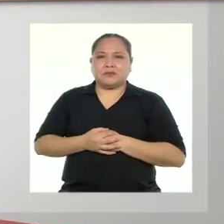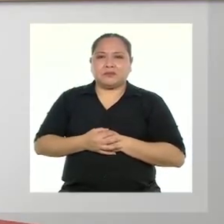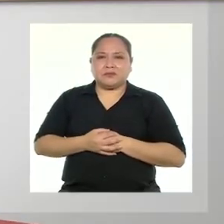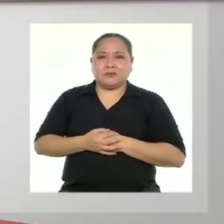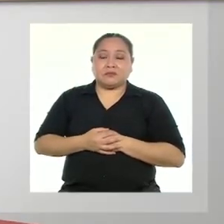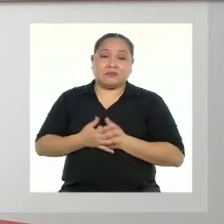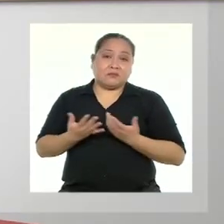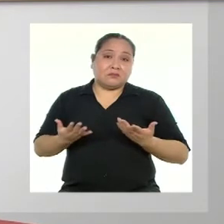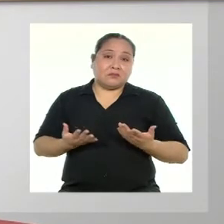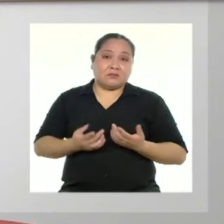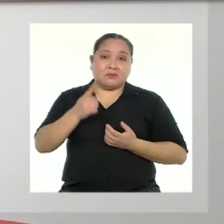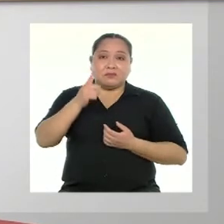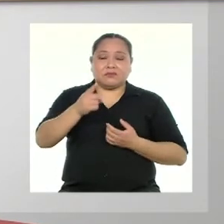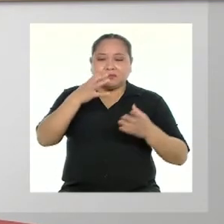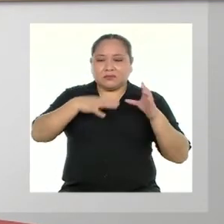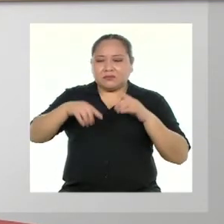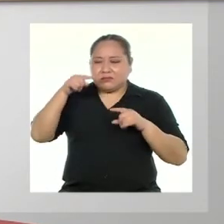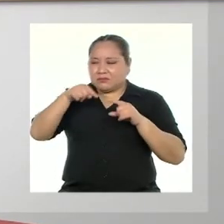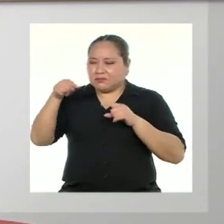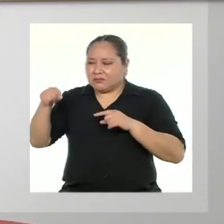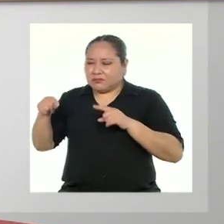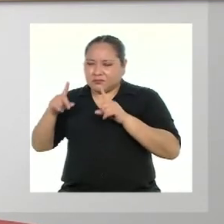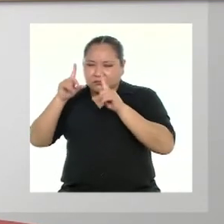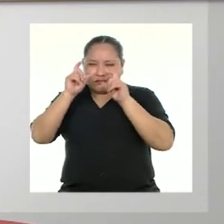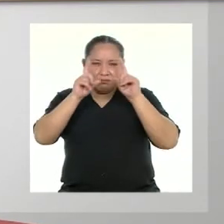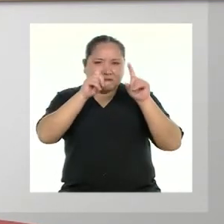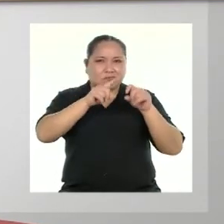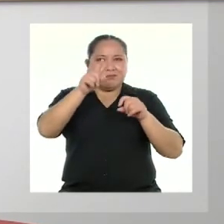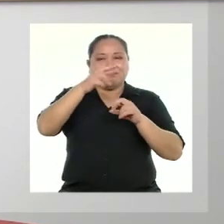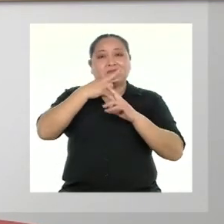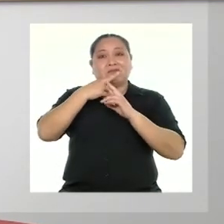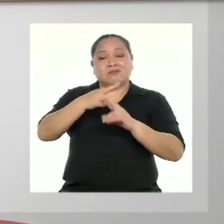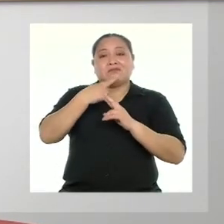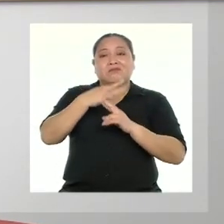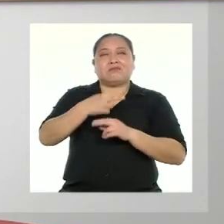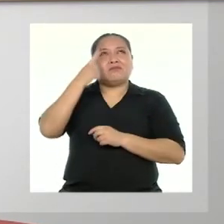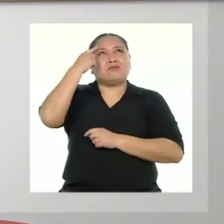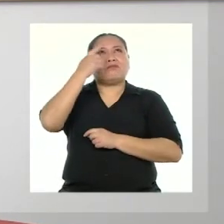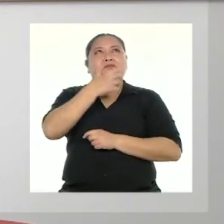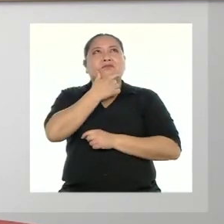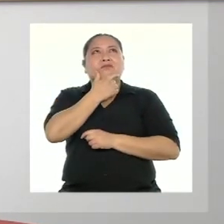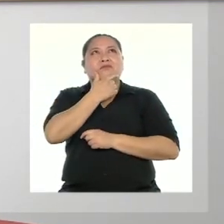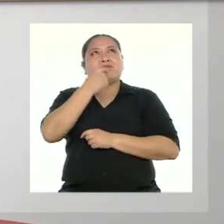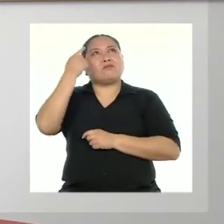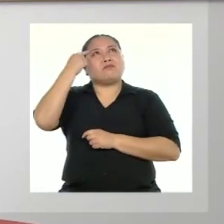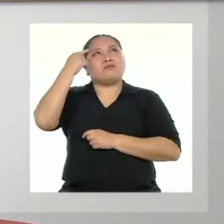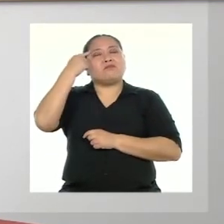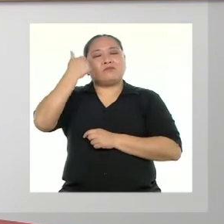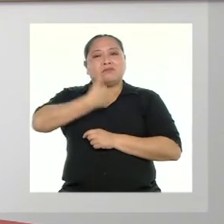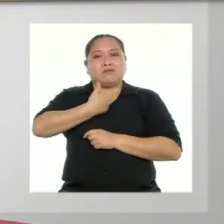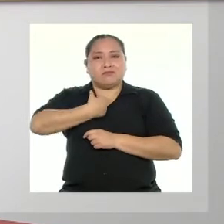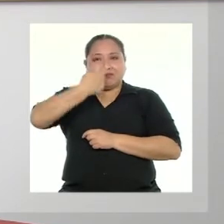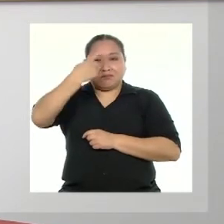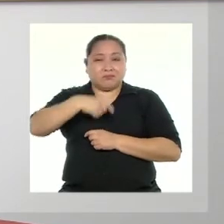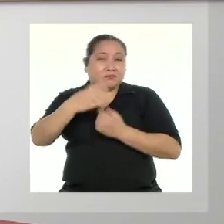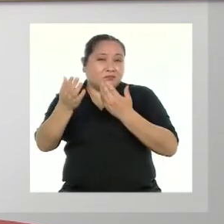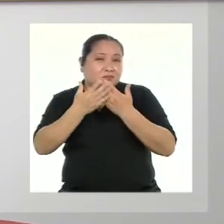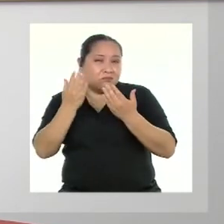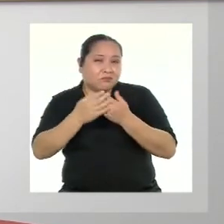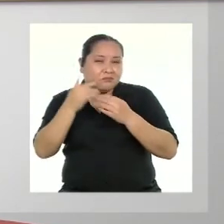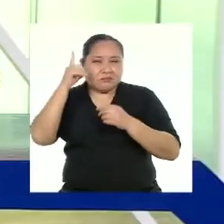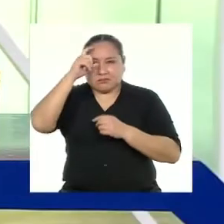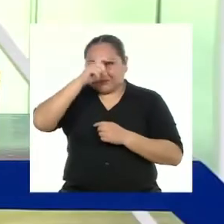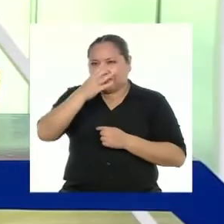Seguro que mientras hacíamos estas preguntas ustedes fueron respondiéndolas pensando en su propio FODA ¿Se les hizo fácil o